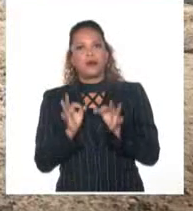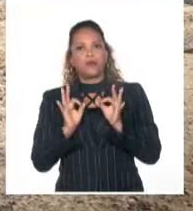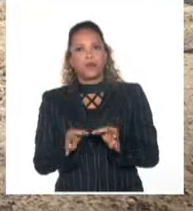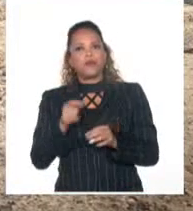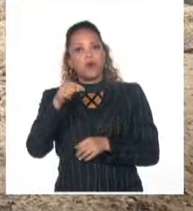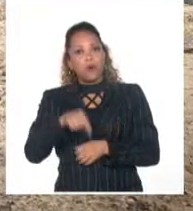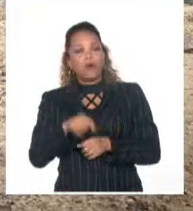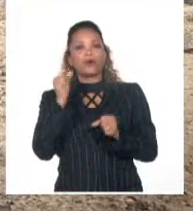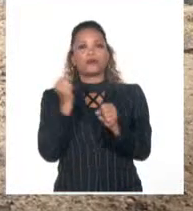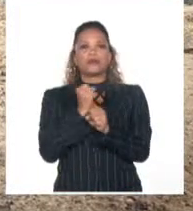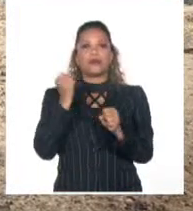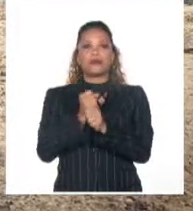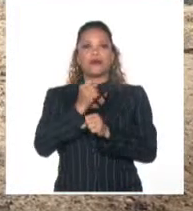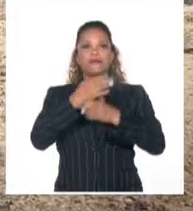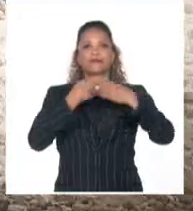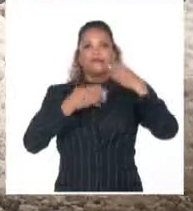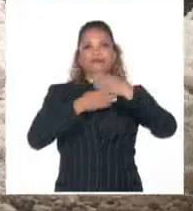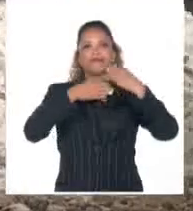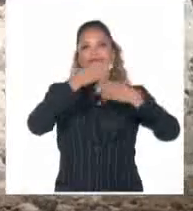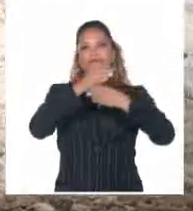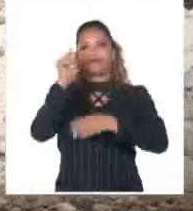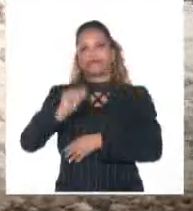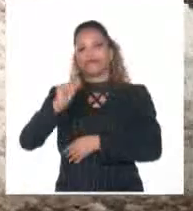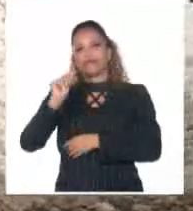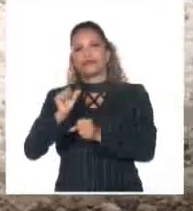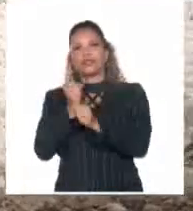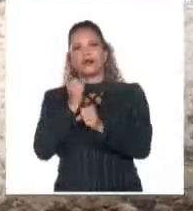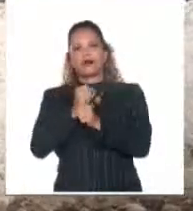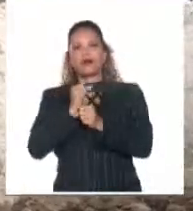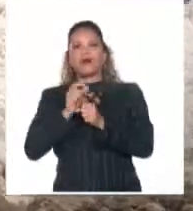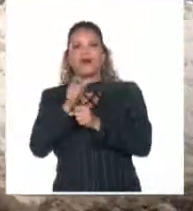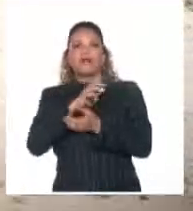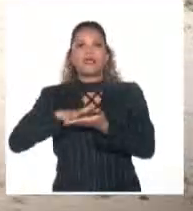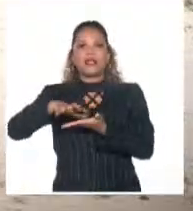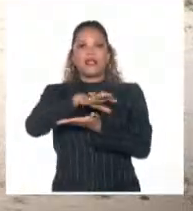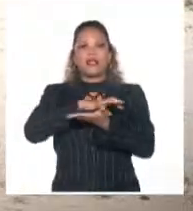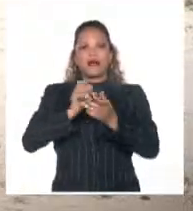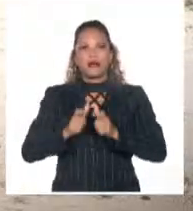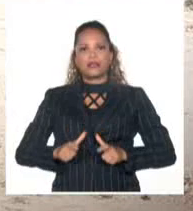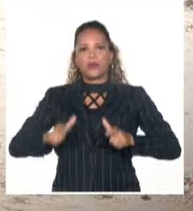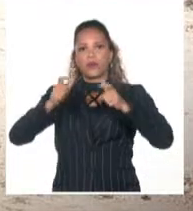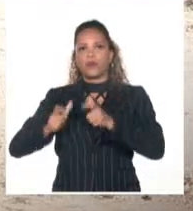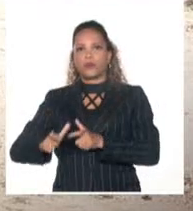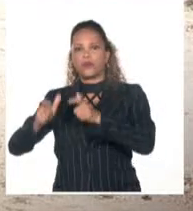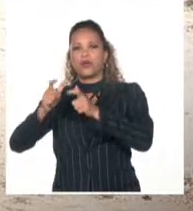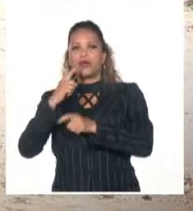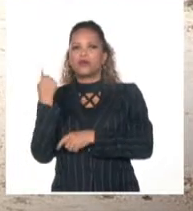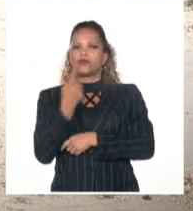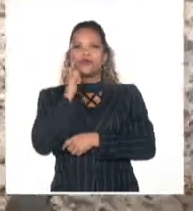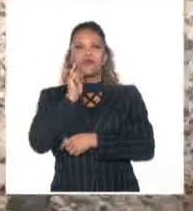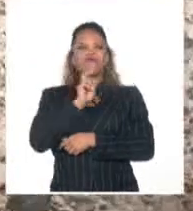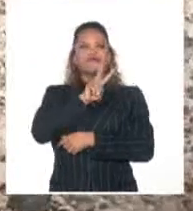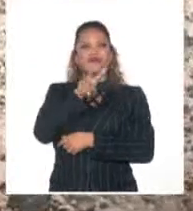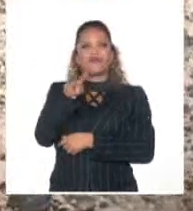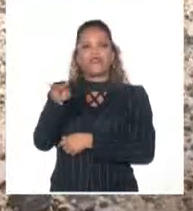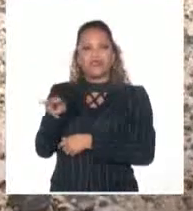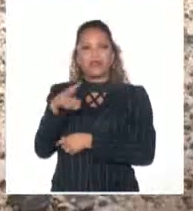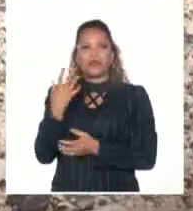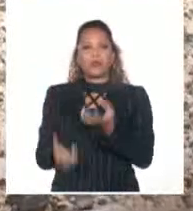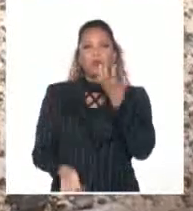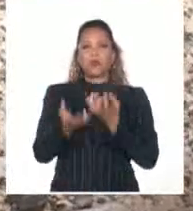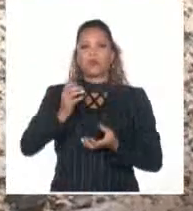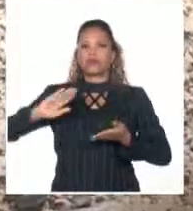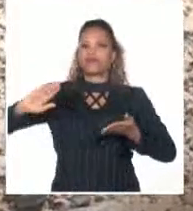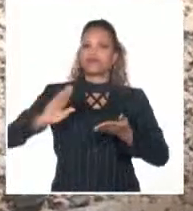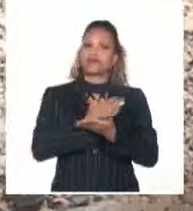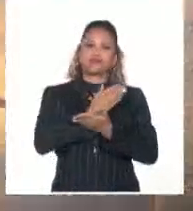fuerzas los constructores y los propios trabajadores de la base de supertanqueros, quienes vieron como las llamas acabaron con parte de